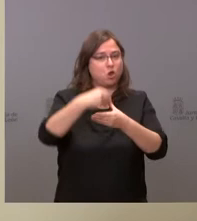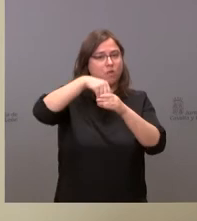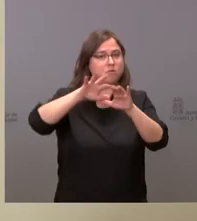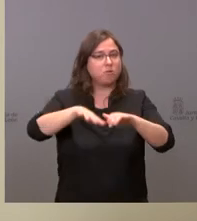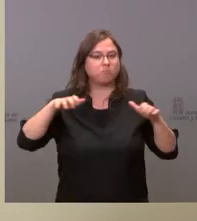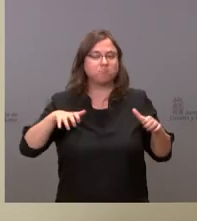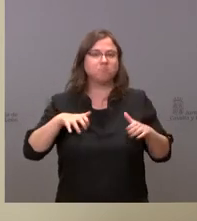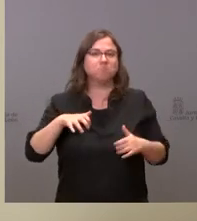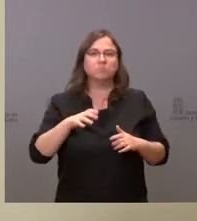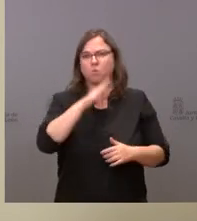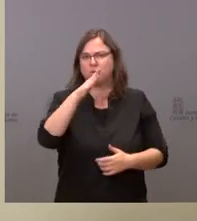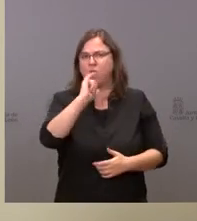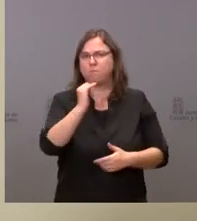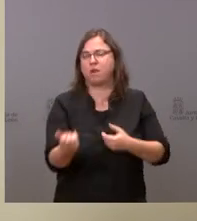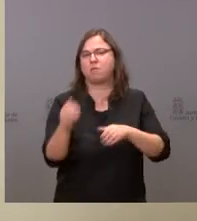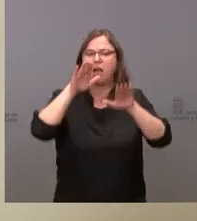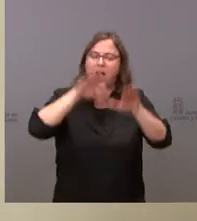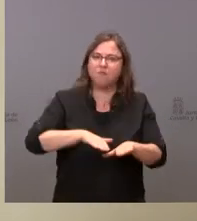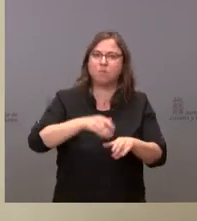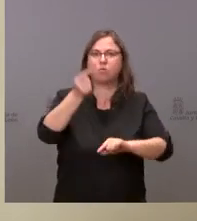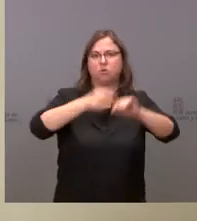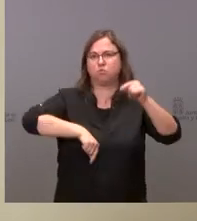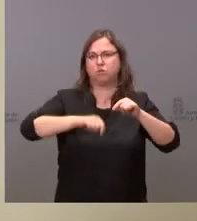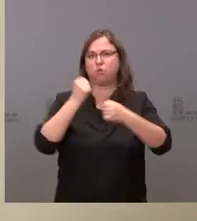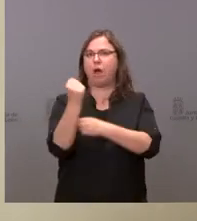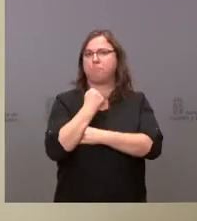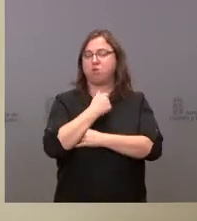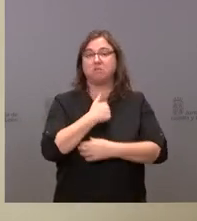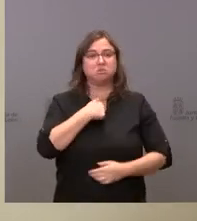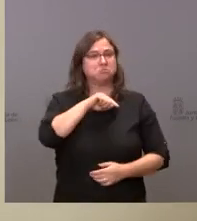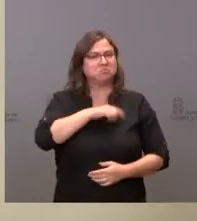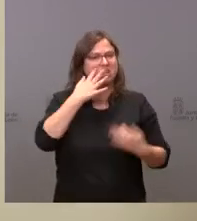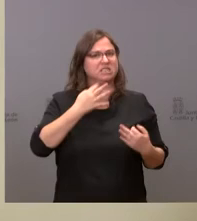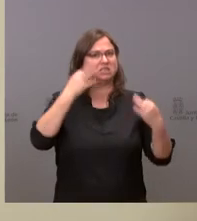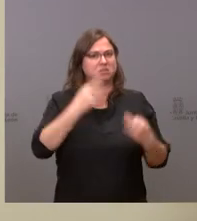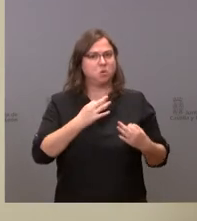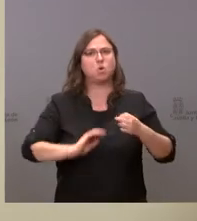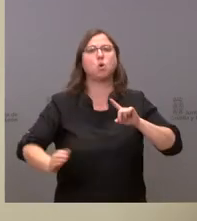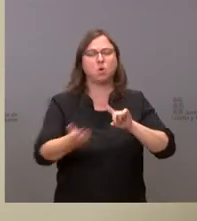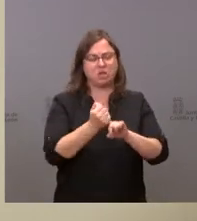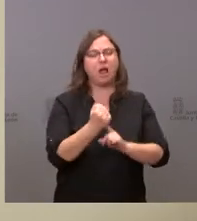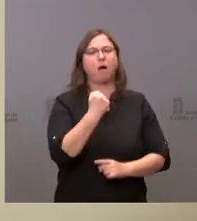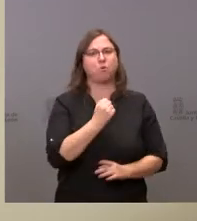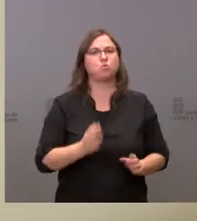apoyar estos presupuestos. Y yo creo que estamos seguros de que vamos a obtener el apoyo necesario.